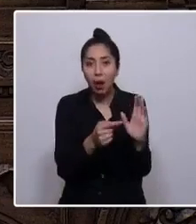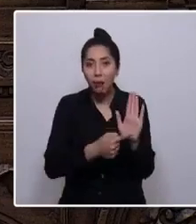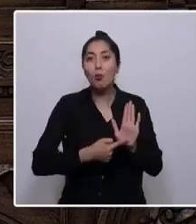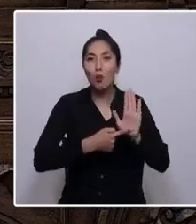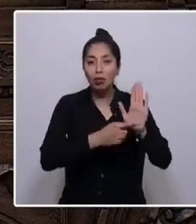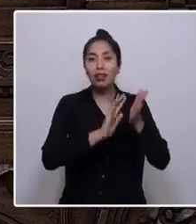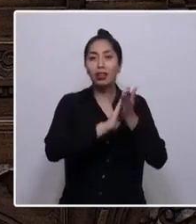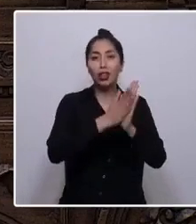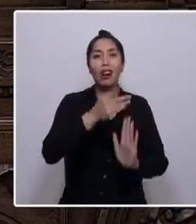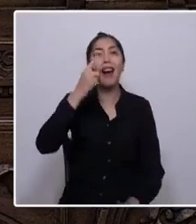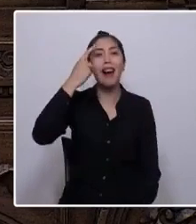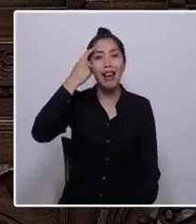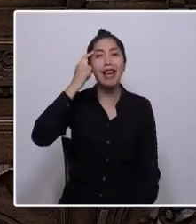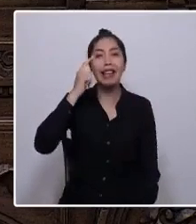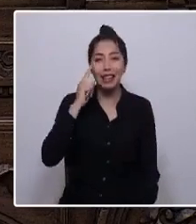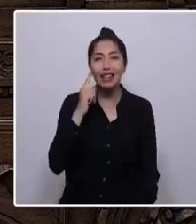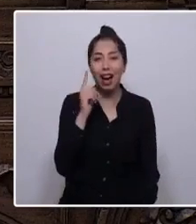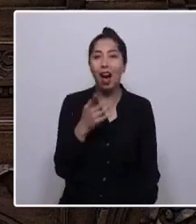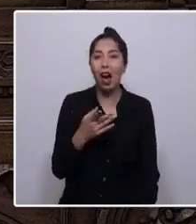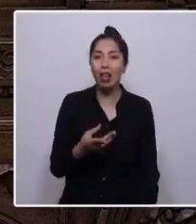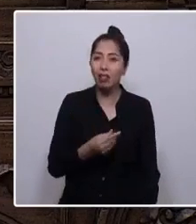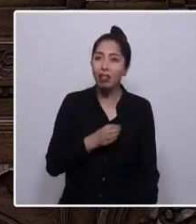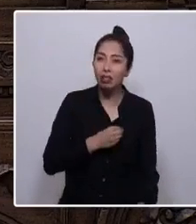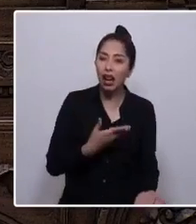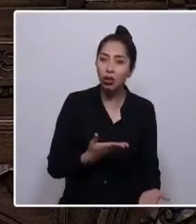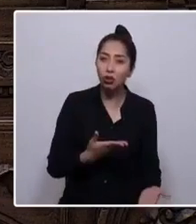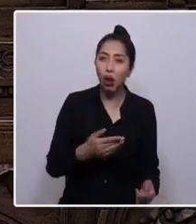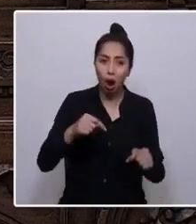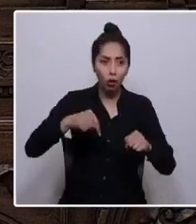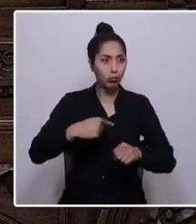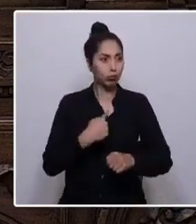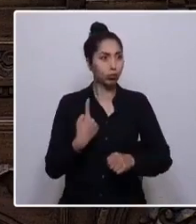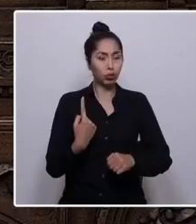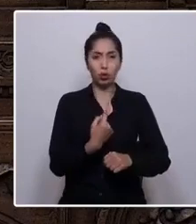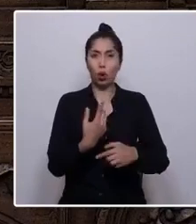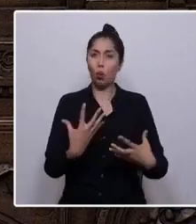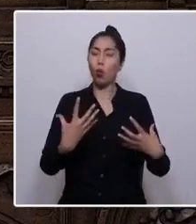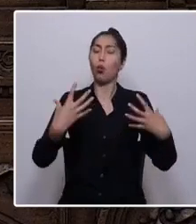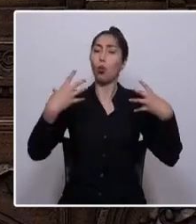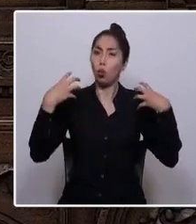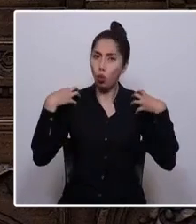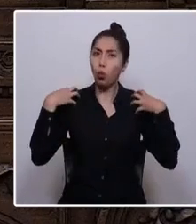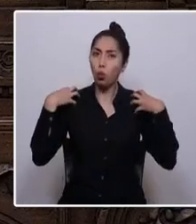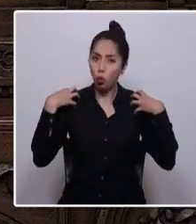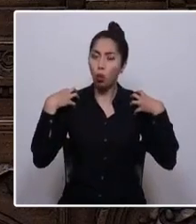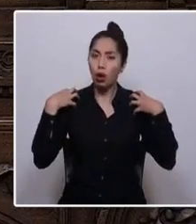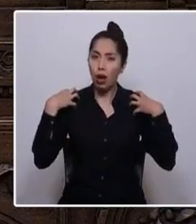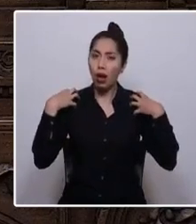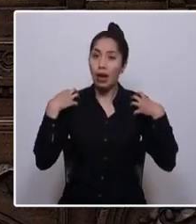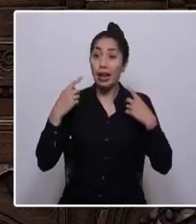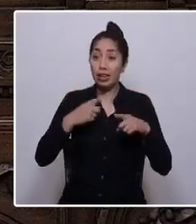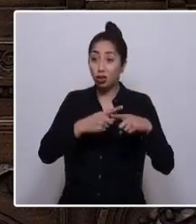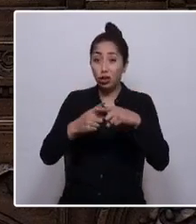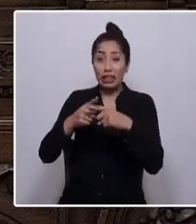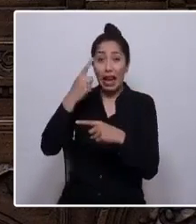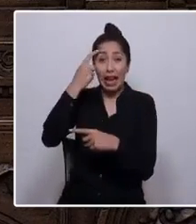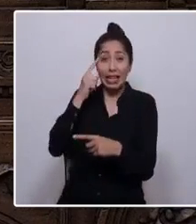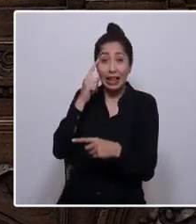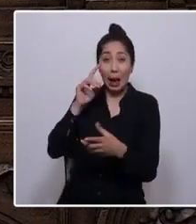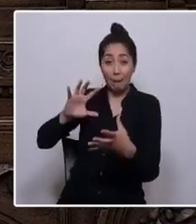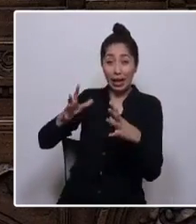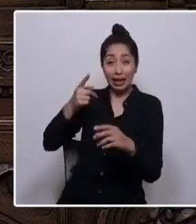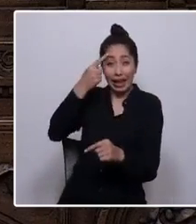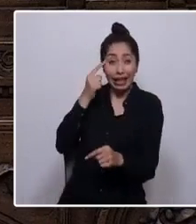subyacentes, lo que nos convoca la enorme responsabilidad de sanar a nuestra sociedad y el planeta.